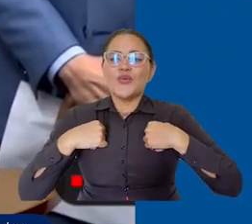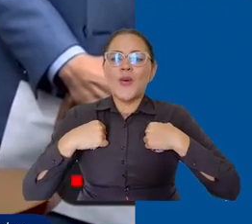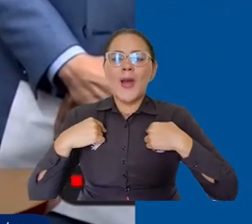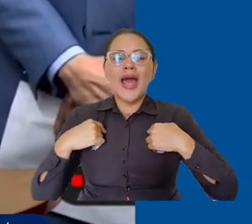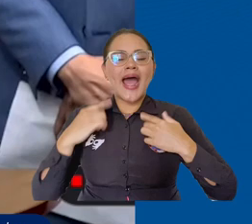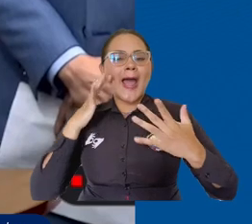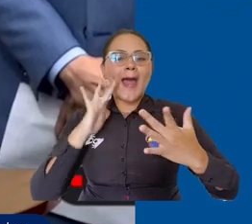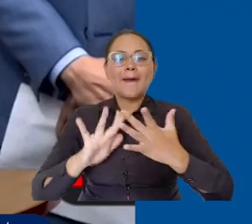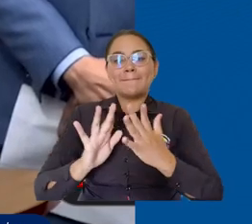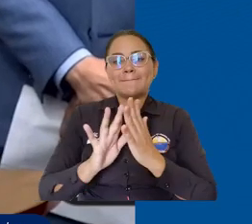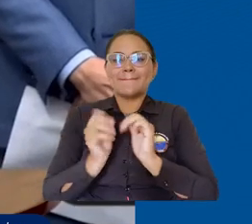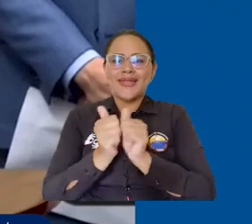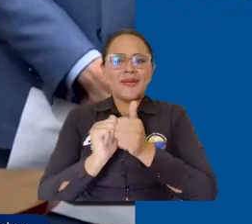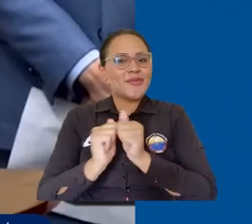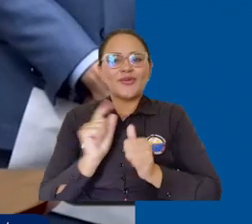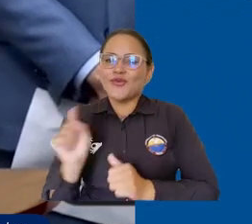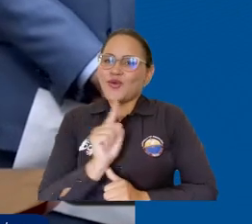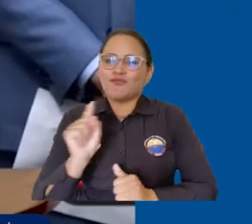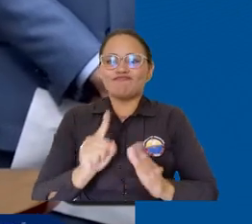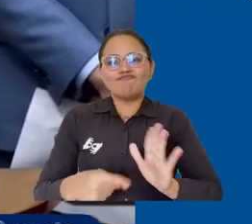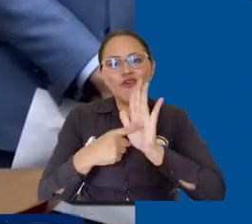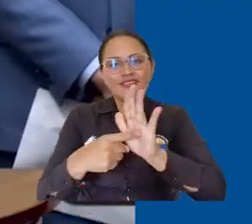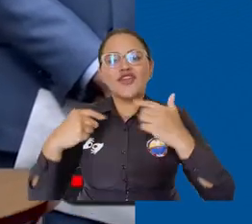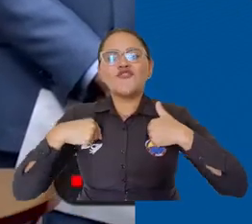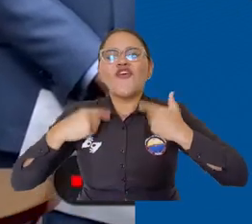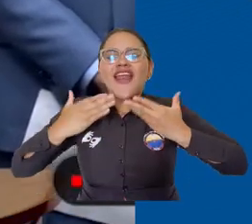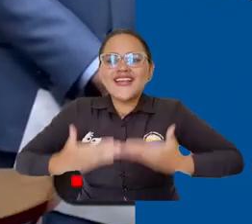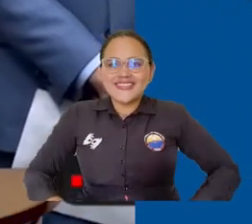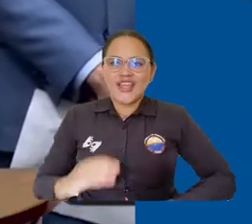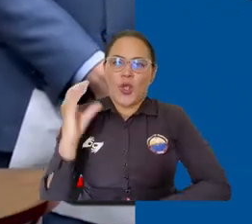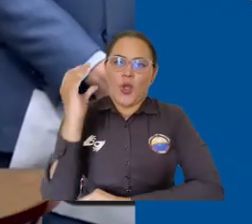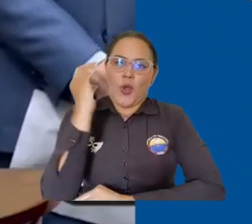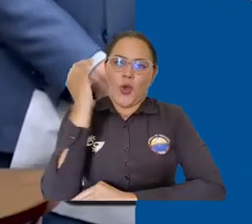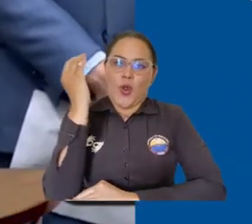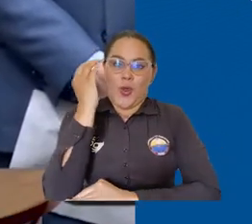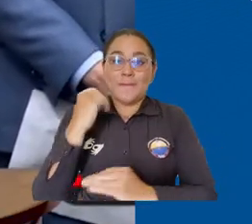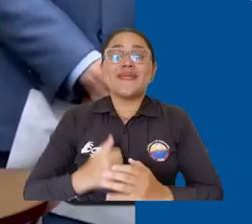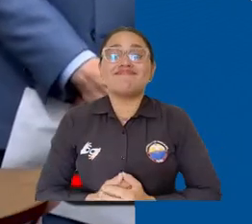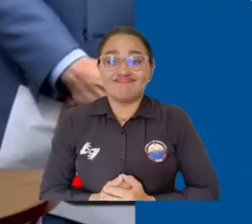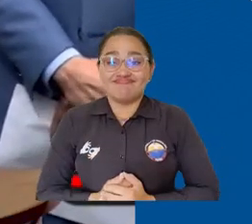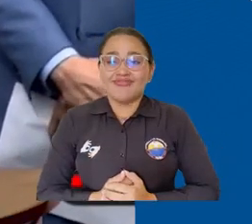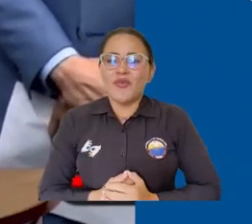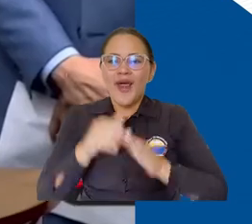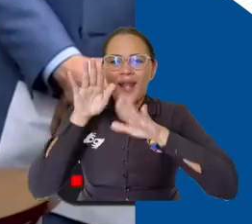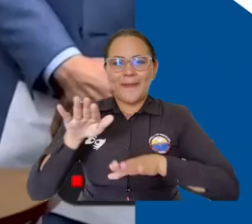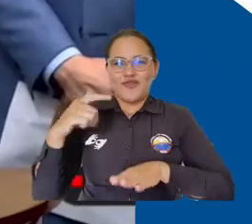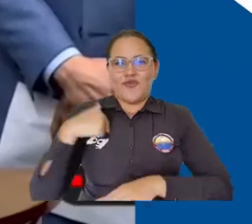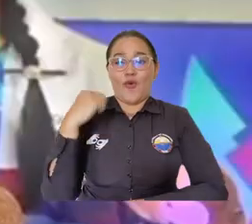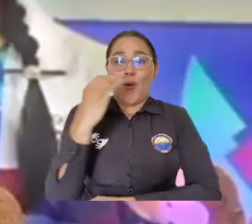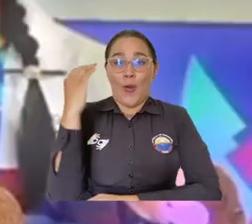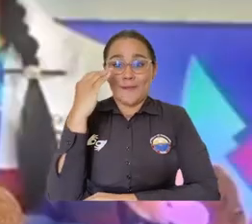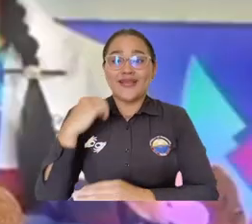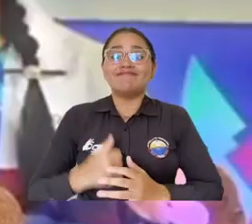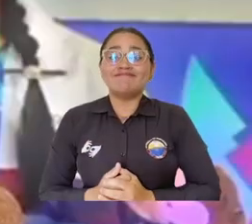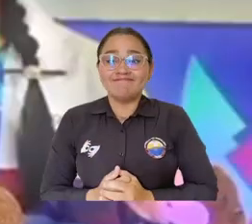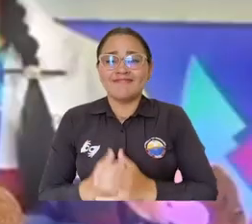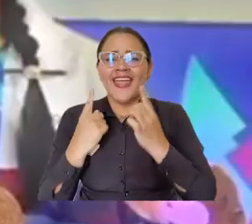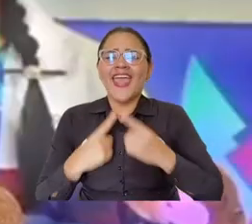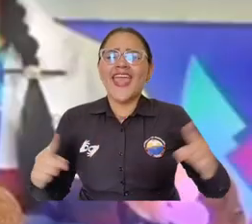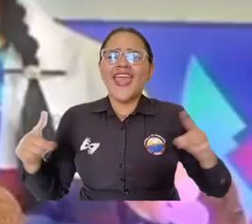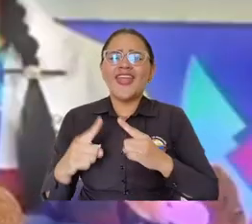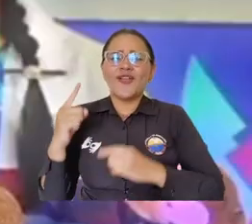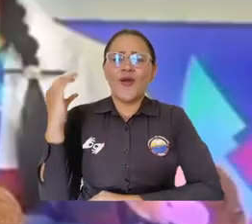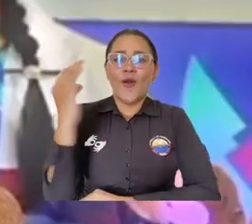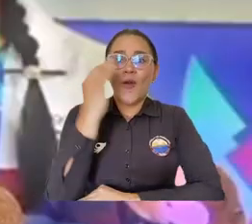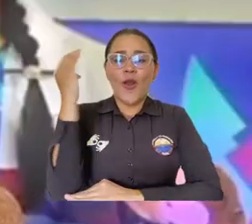de deportista, lo hago como colombiana, orgullosa, representando a todo un país, entonar ese